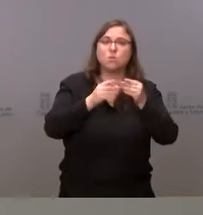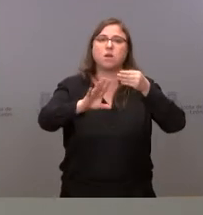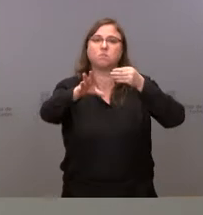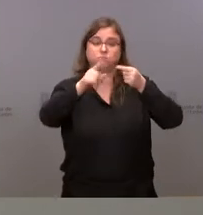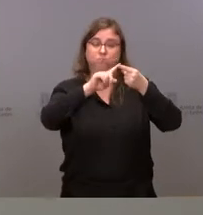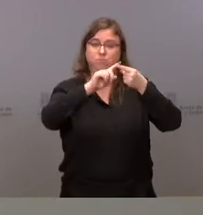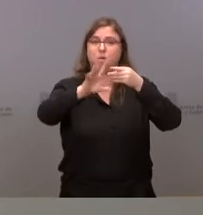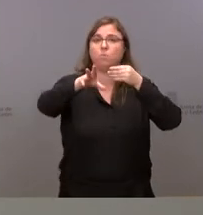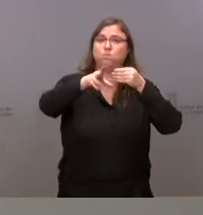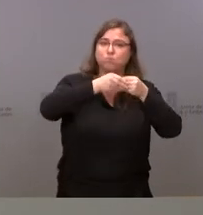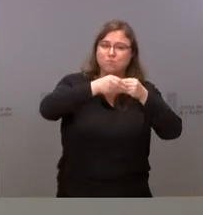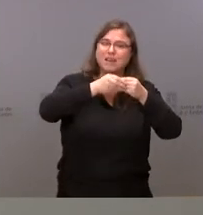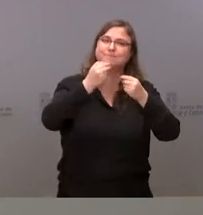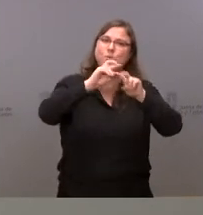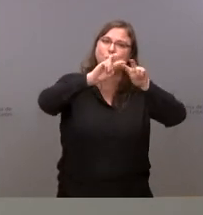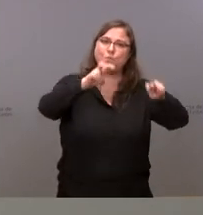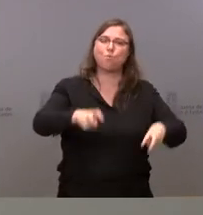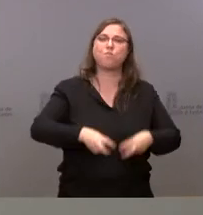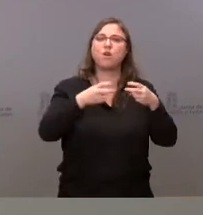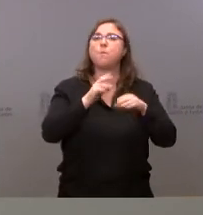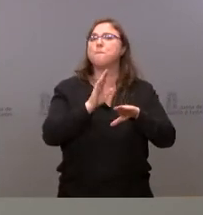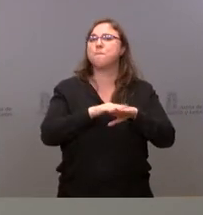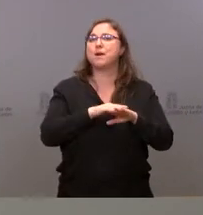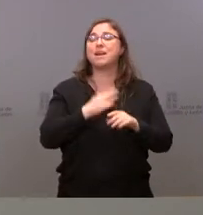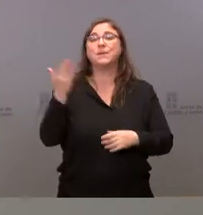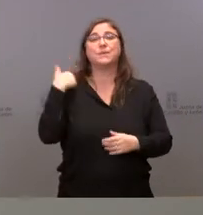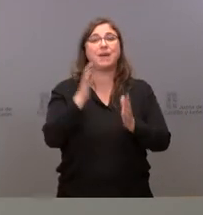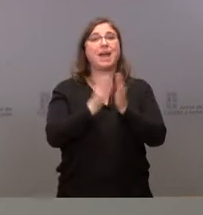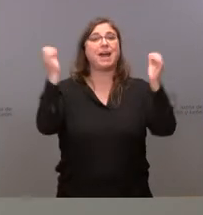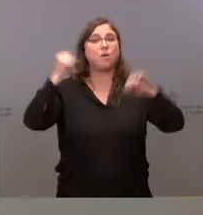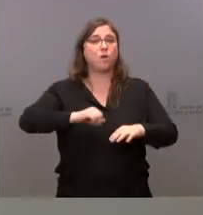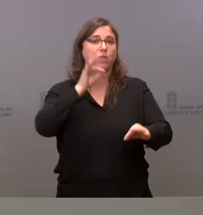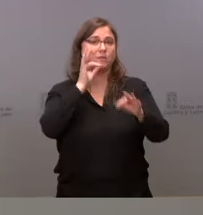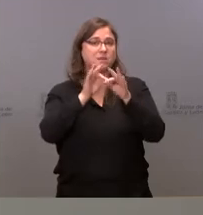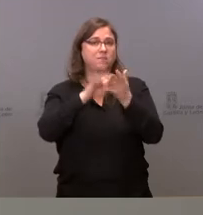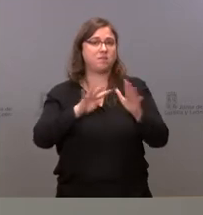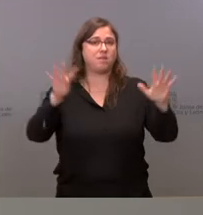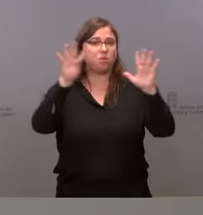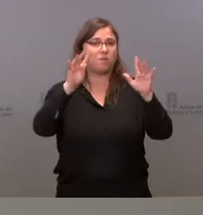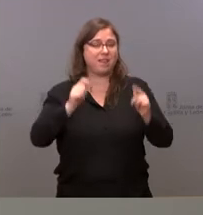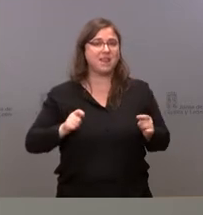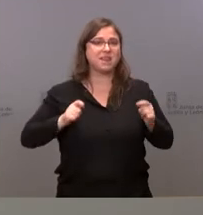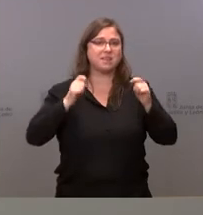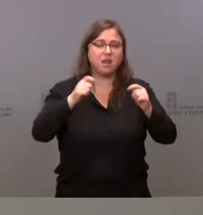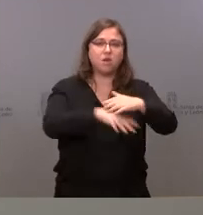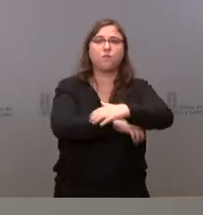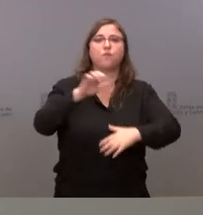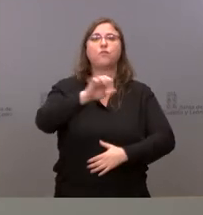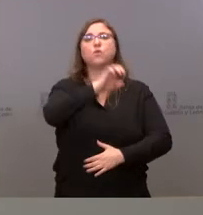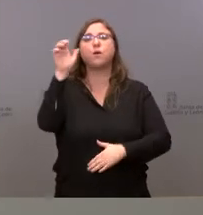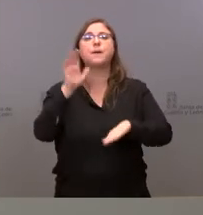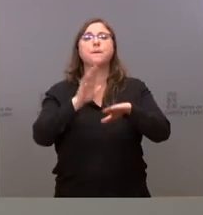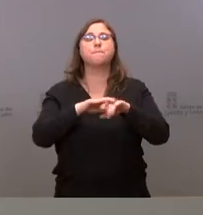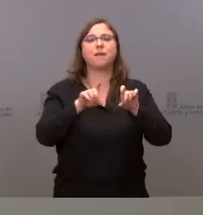modificación complementaria al acuerdo de 9 de septiembre en que se asignaban estos fondos europeos a las